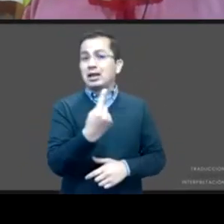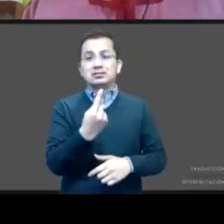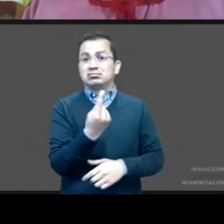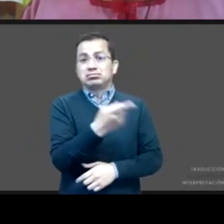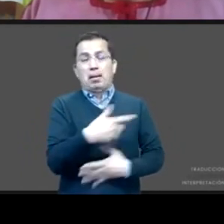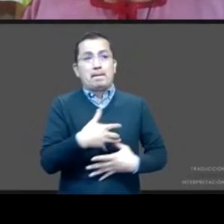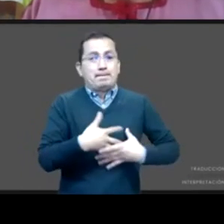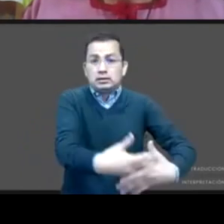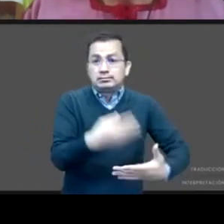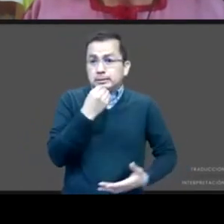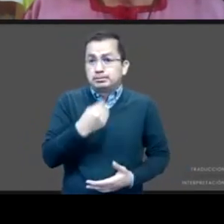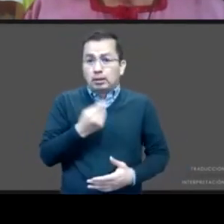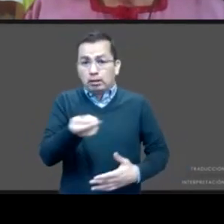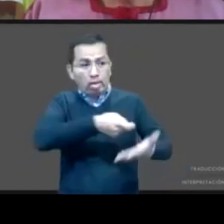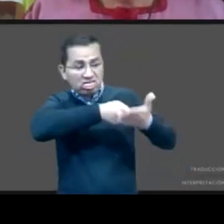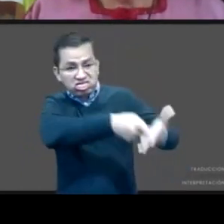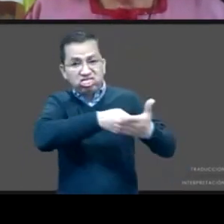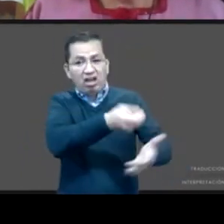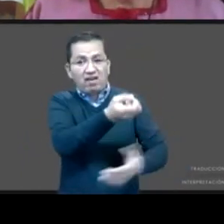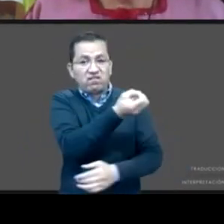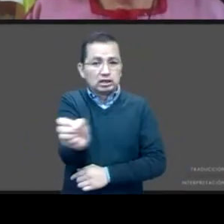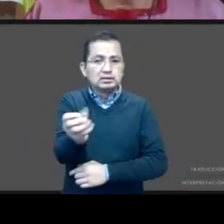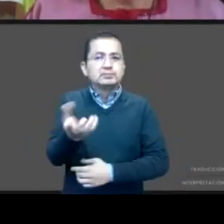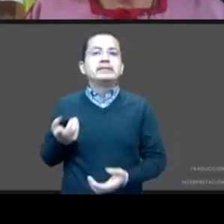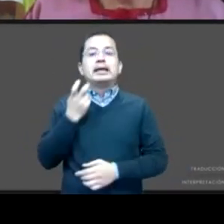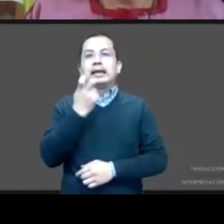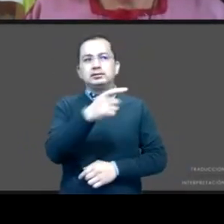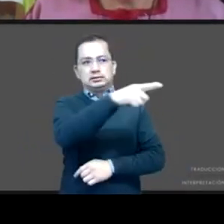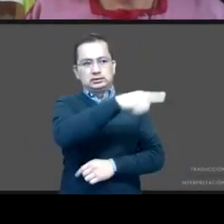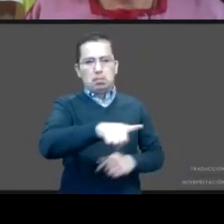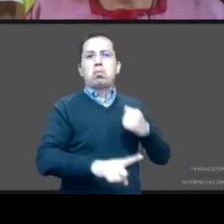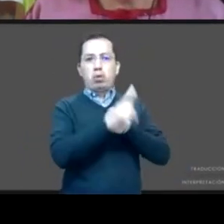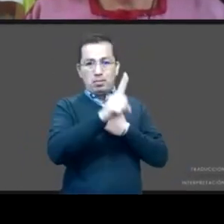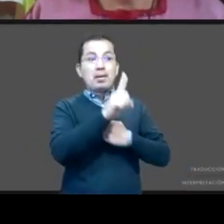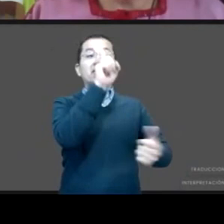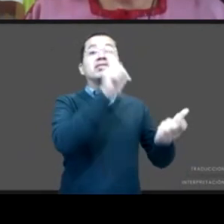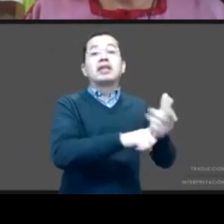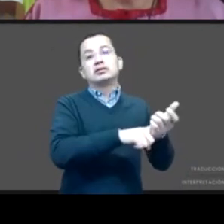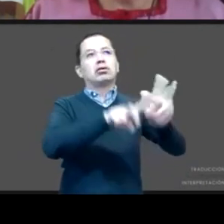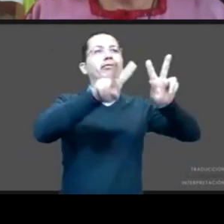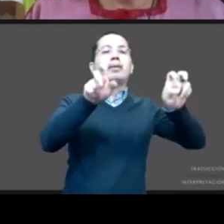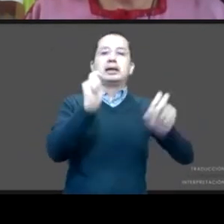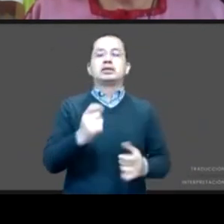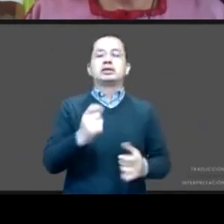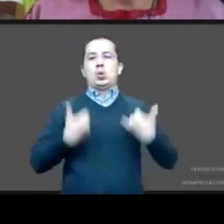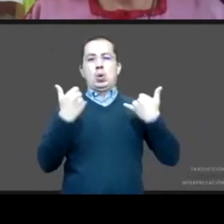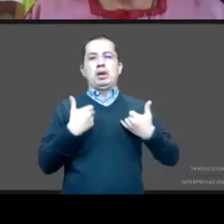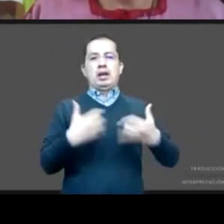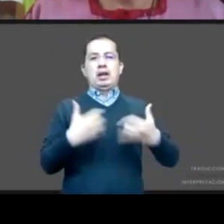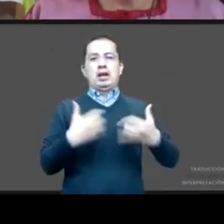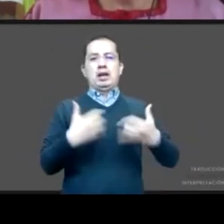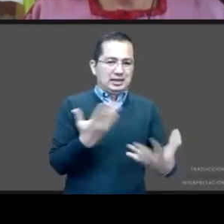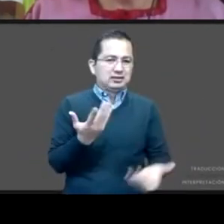realmente distinto a lo que engloba el embarazo adolescente como una situación particular